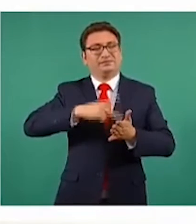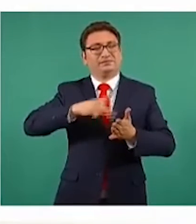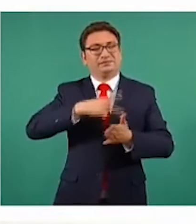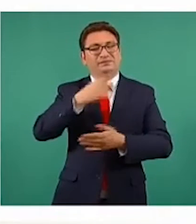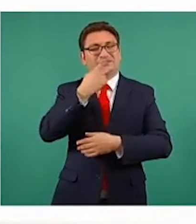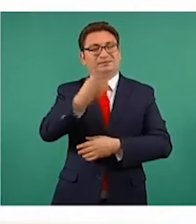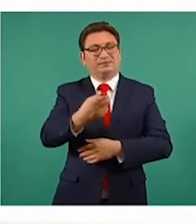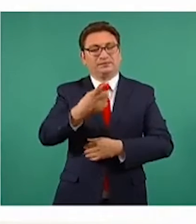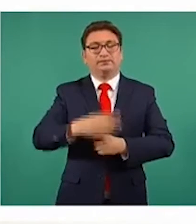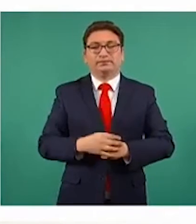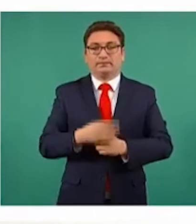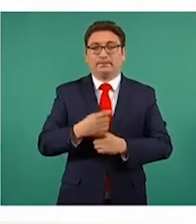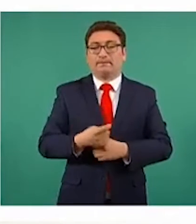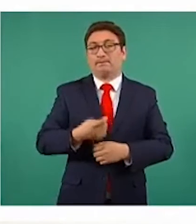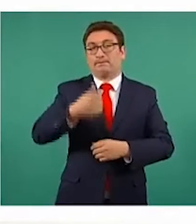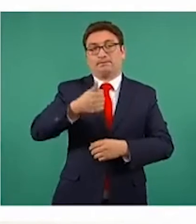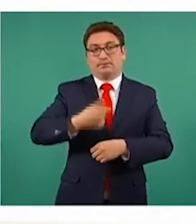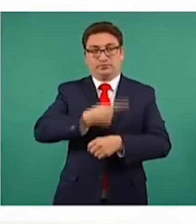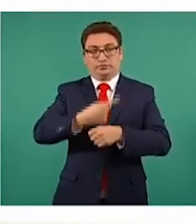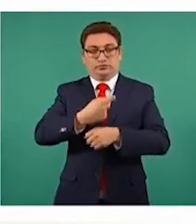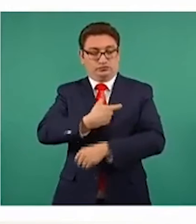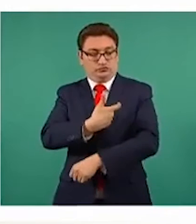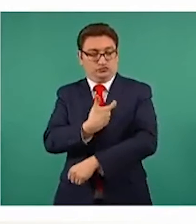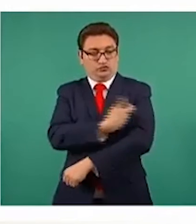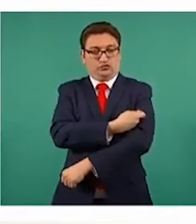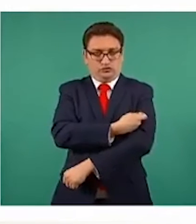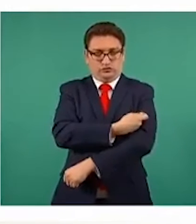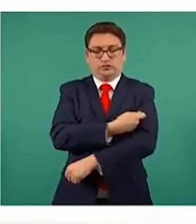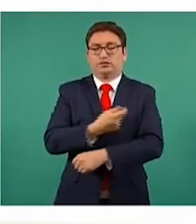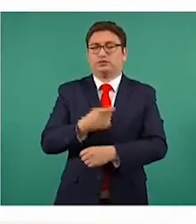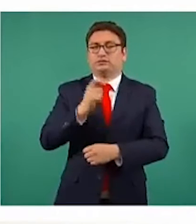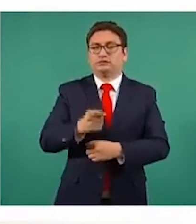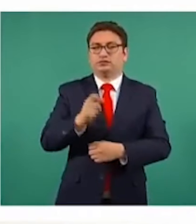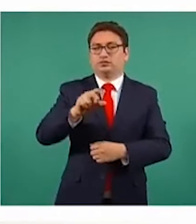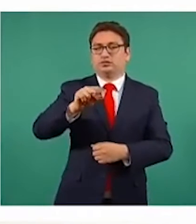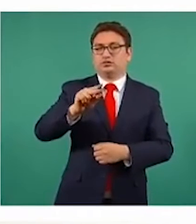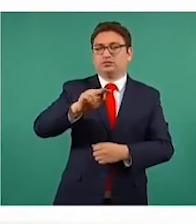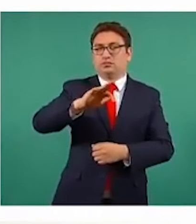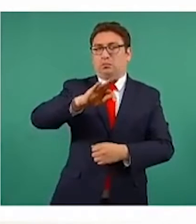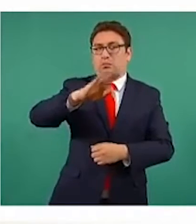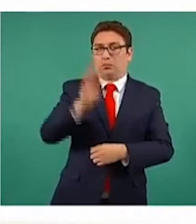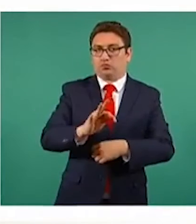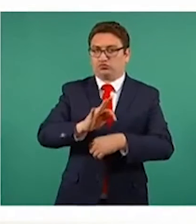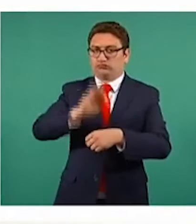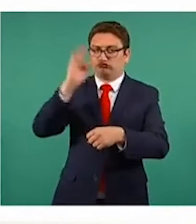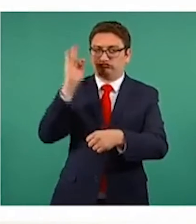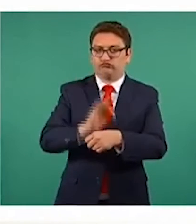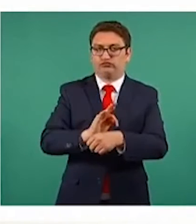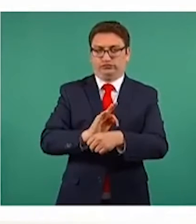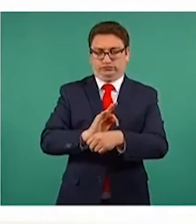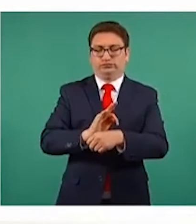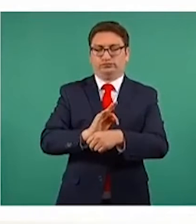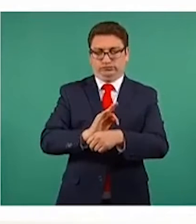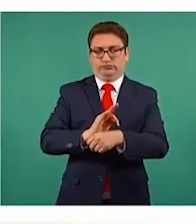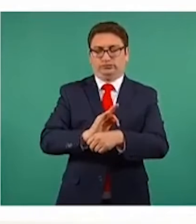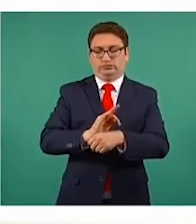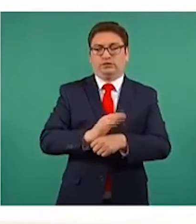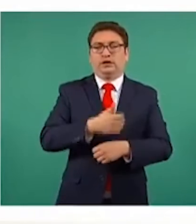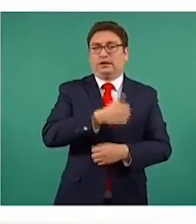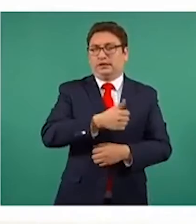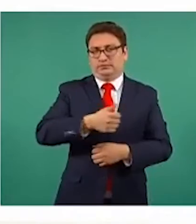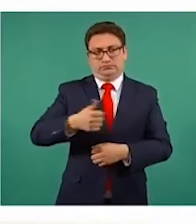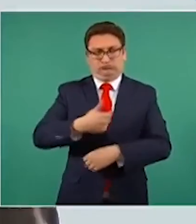vacunación, la primera dosis confiere cerca del 80 por ciento de la protección que se va a lograr con cada vacuna